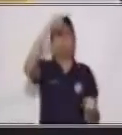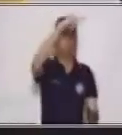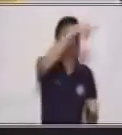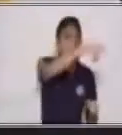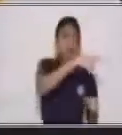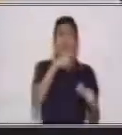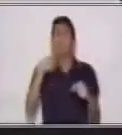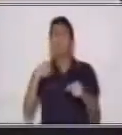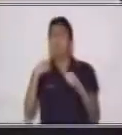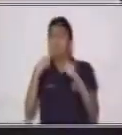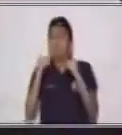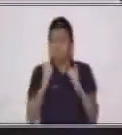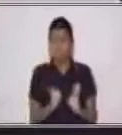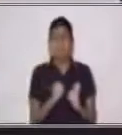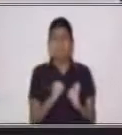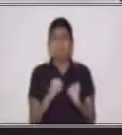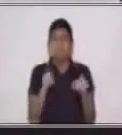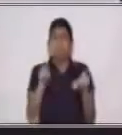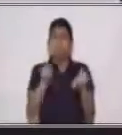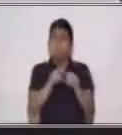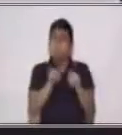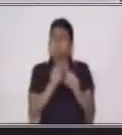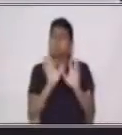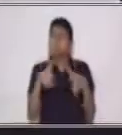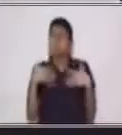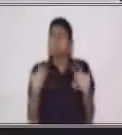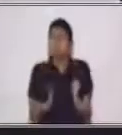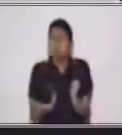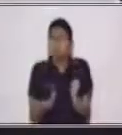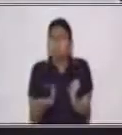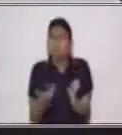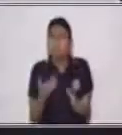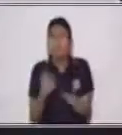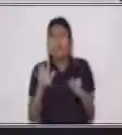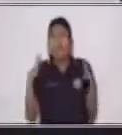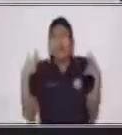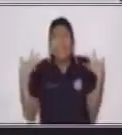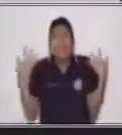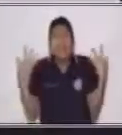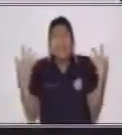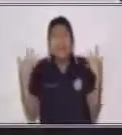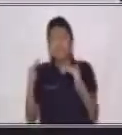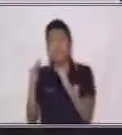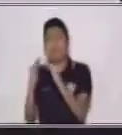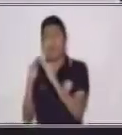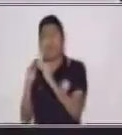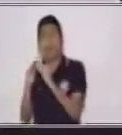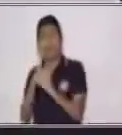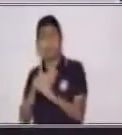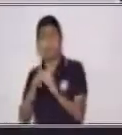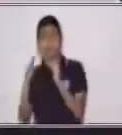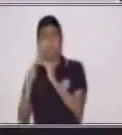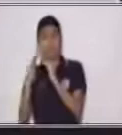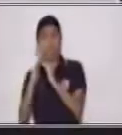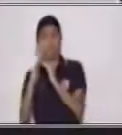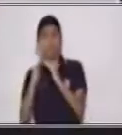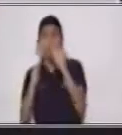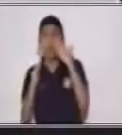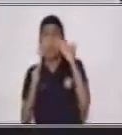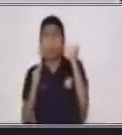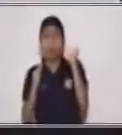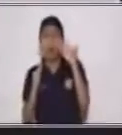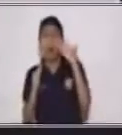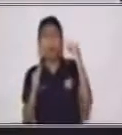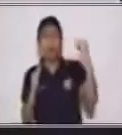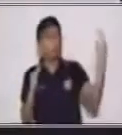Es muy divertido cuando nuestros abuelos nos llegan a visitar o nosotros visitamos a nuestros abuelitos.